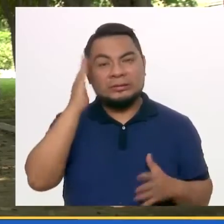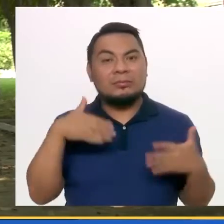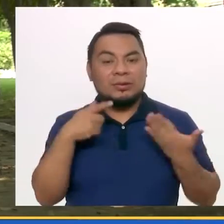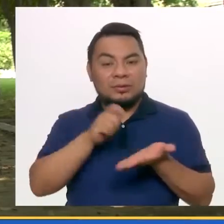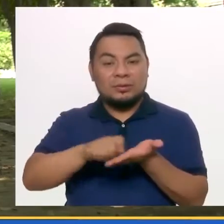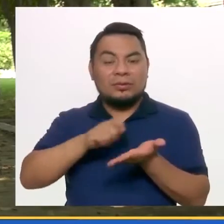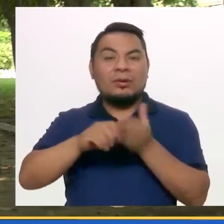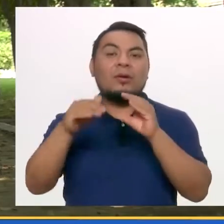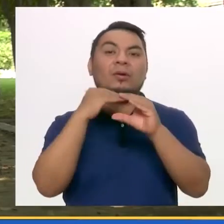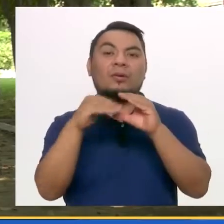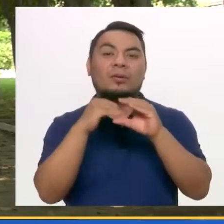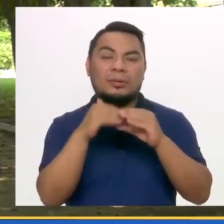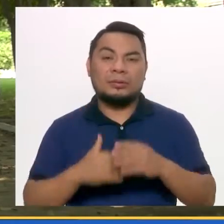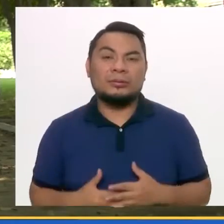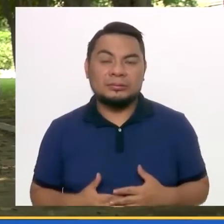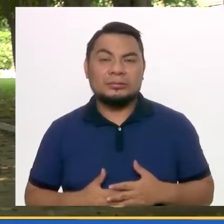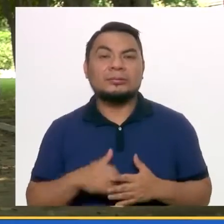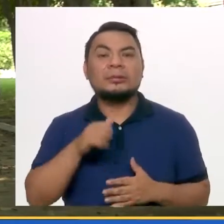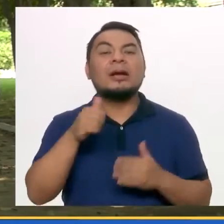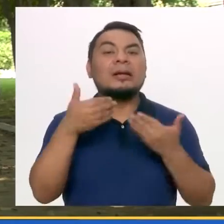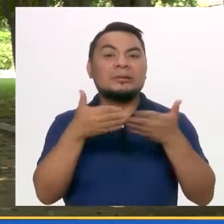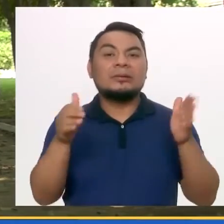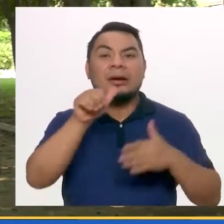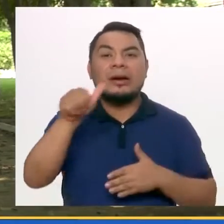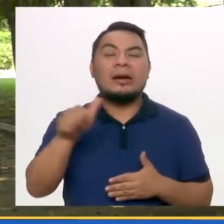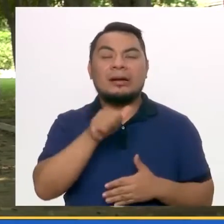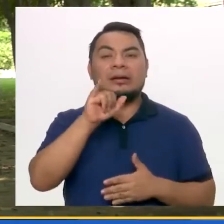ya saben, pueden escribir a nuestro correo electrónico